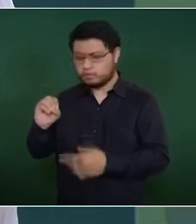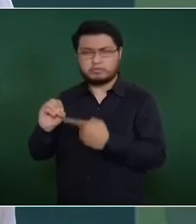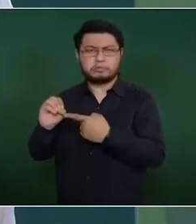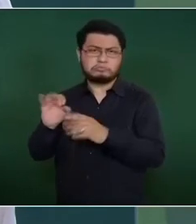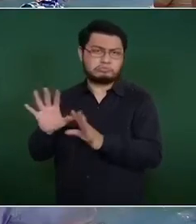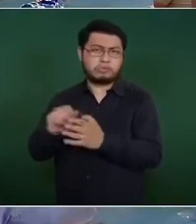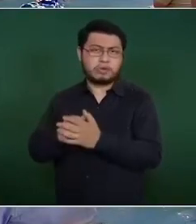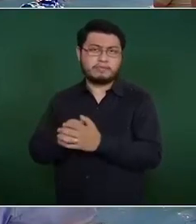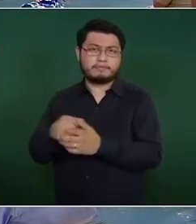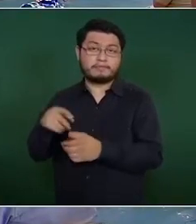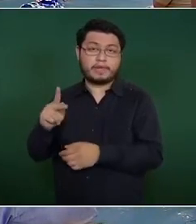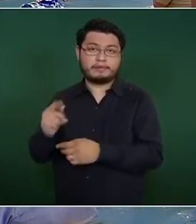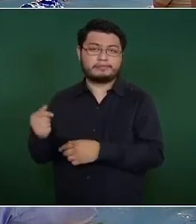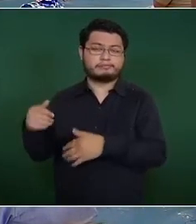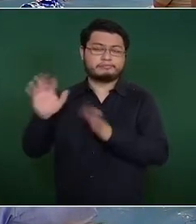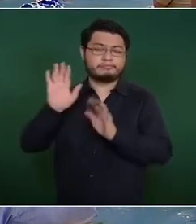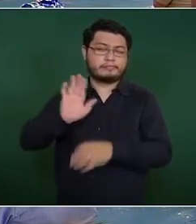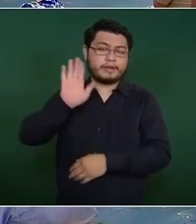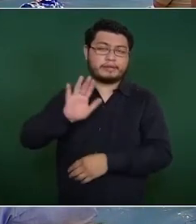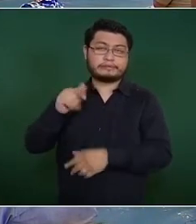pero se quedó doña Porfiria.